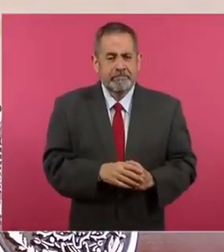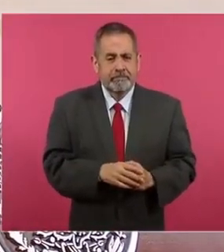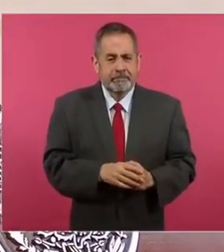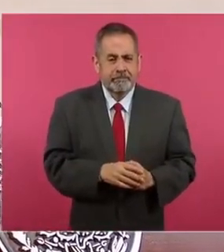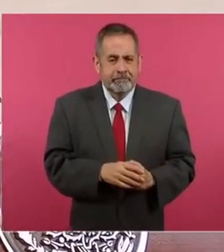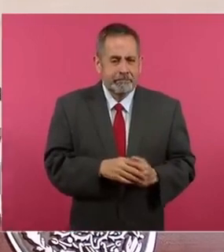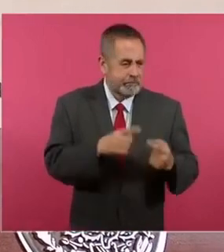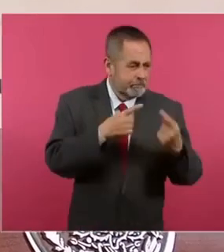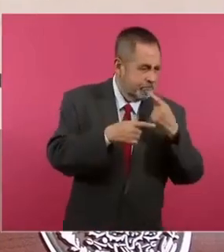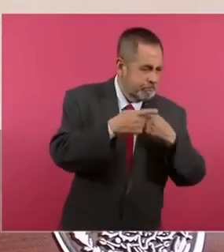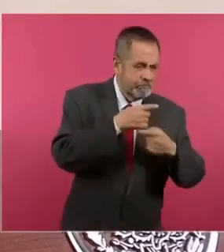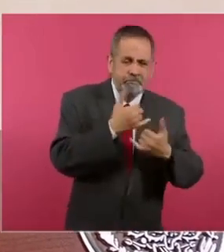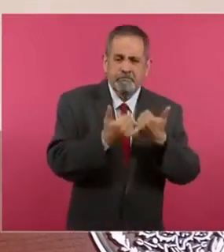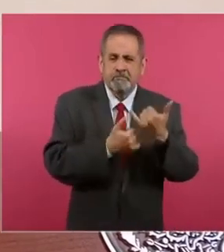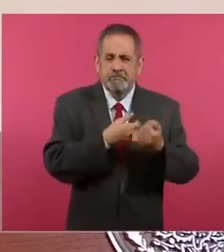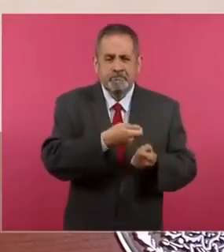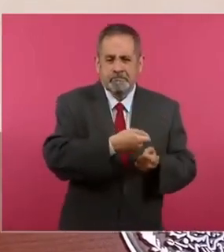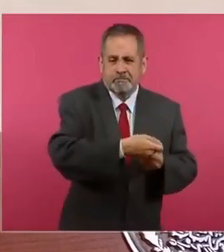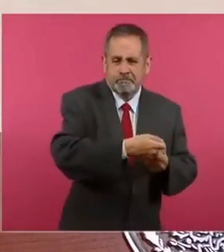jugando póker